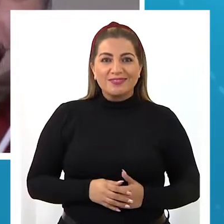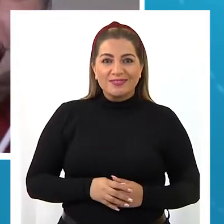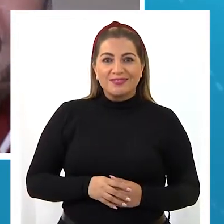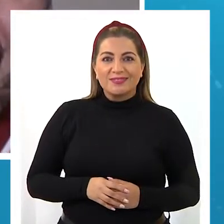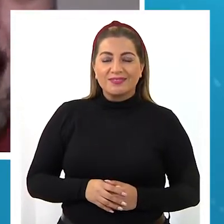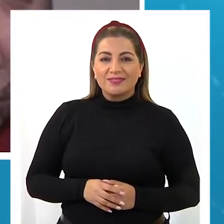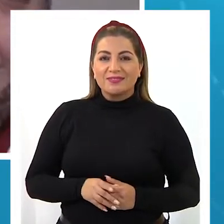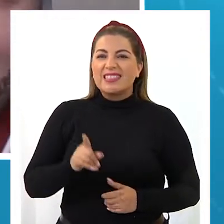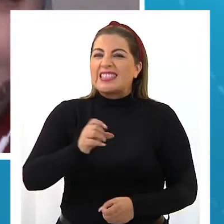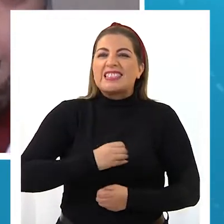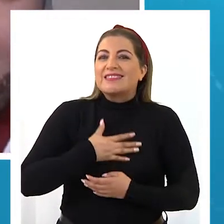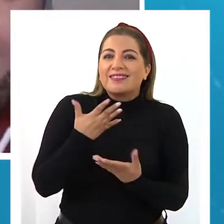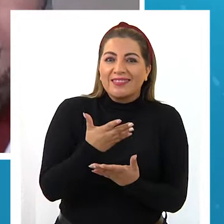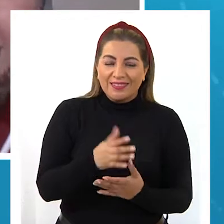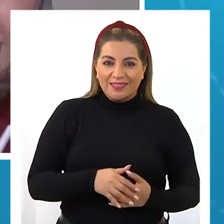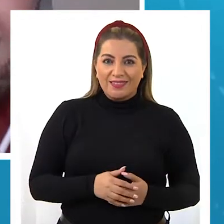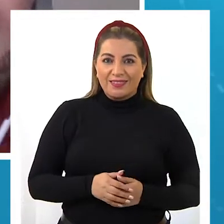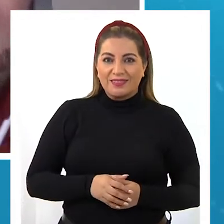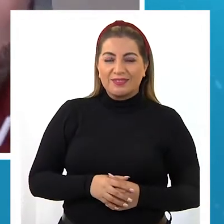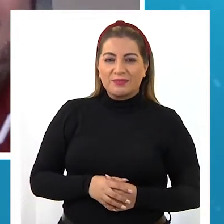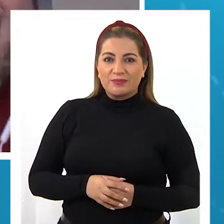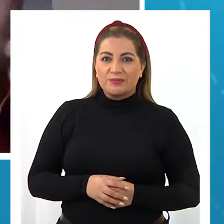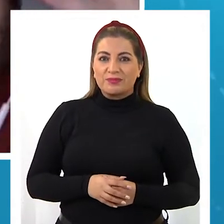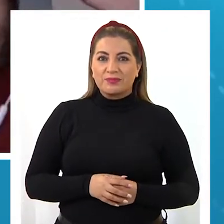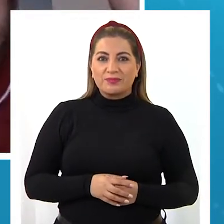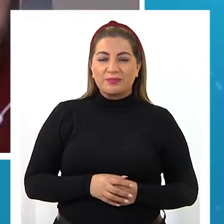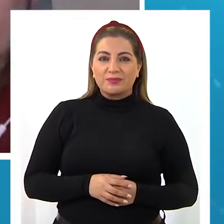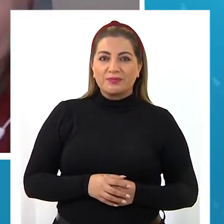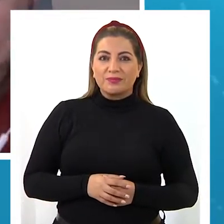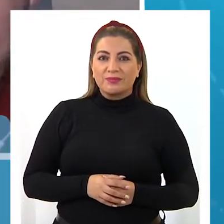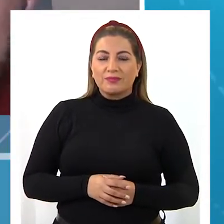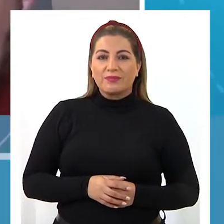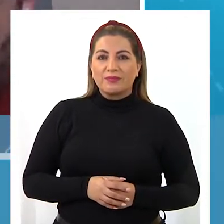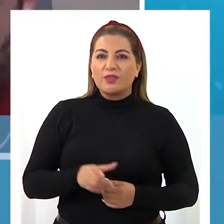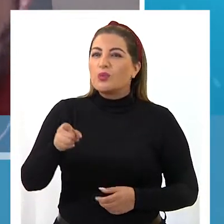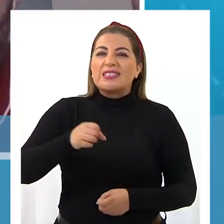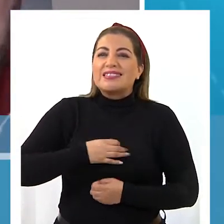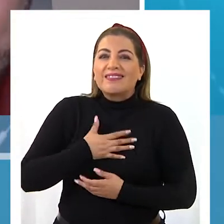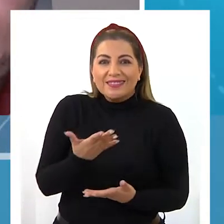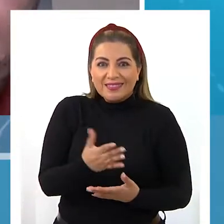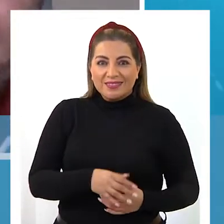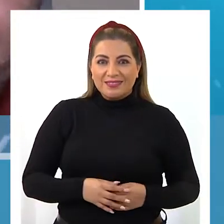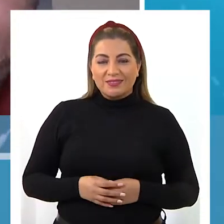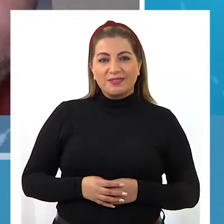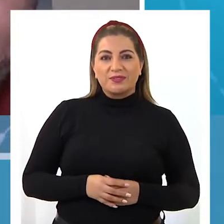que tienes, digamos? ¿Cuál, cuál, cuál ha sido lo que has sentido? ¿Qué has sentido?